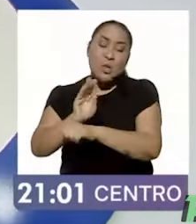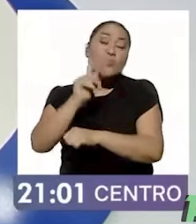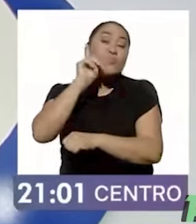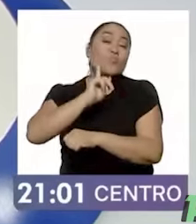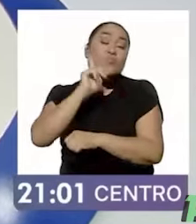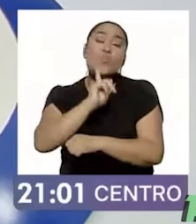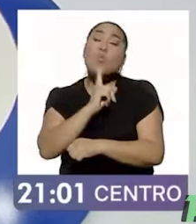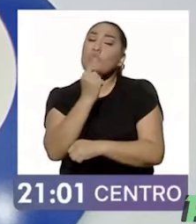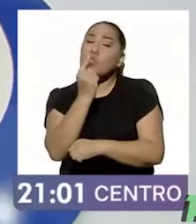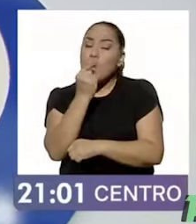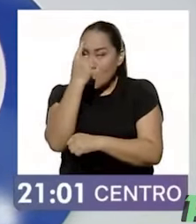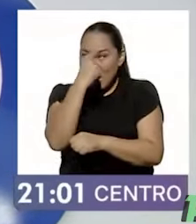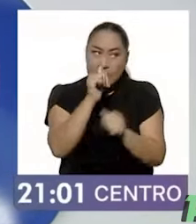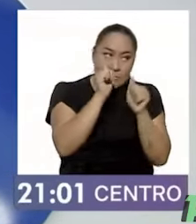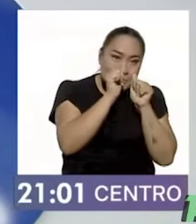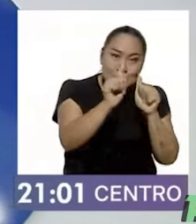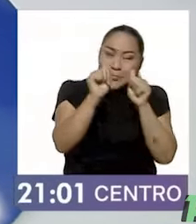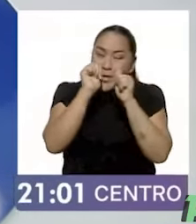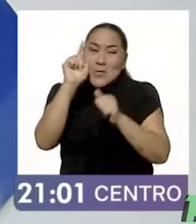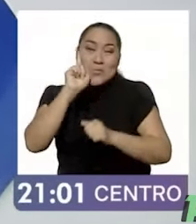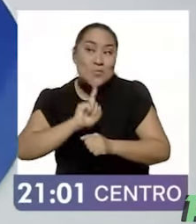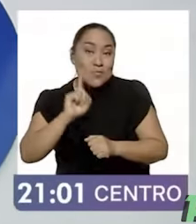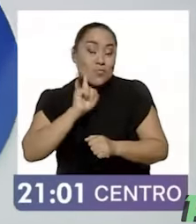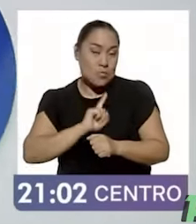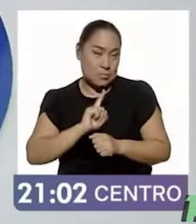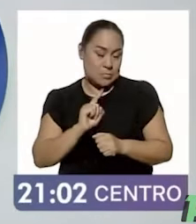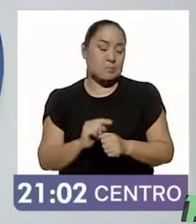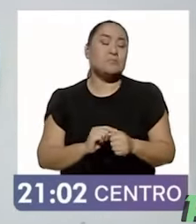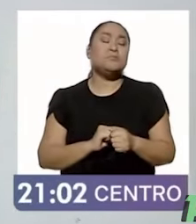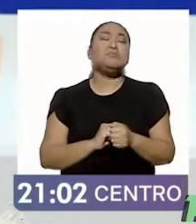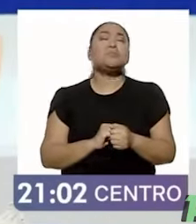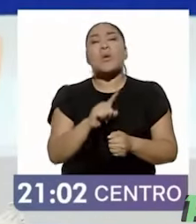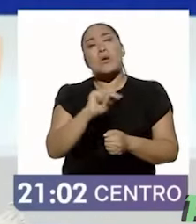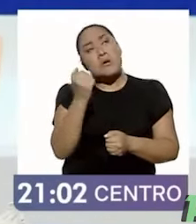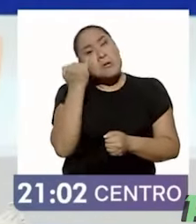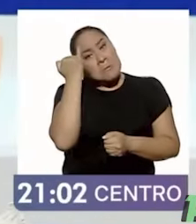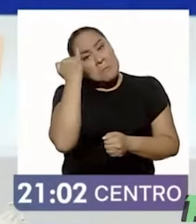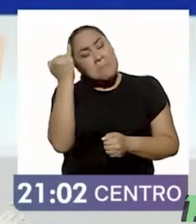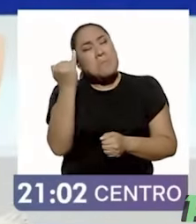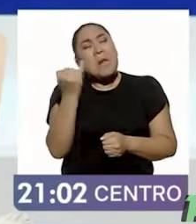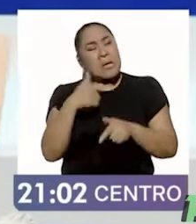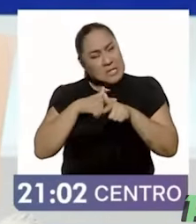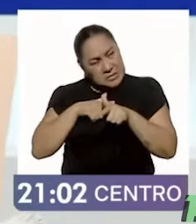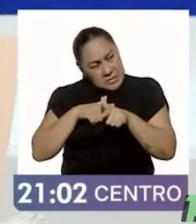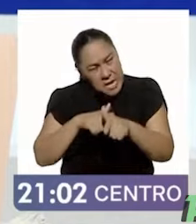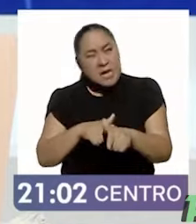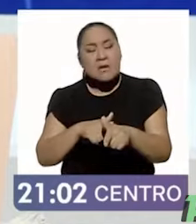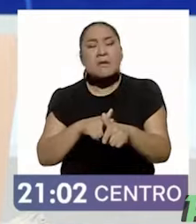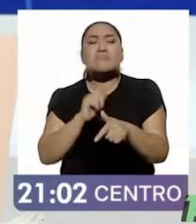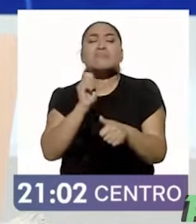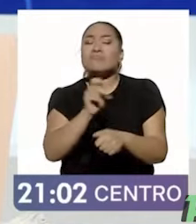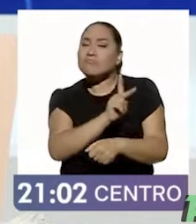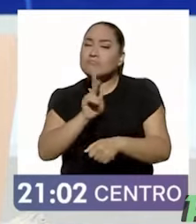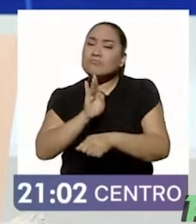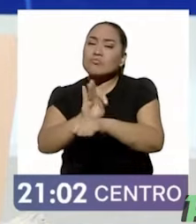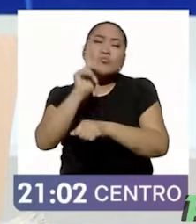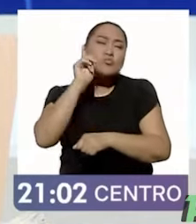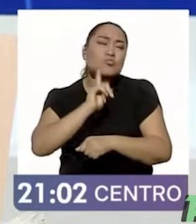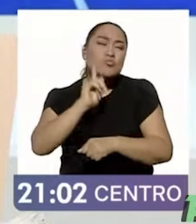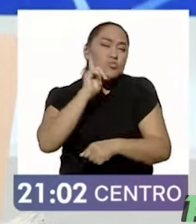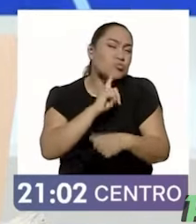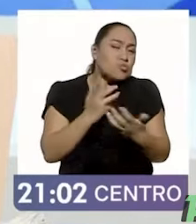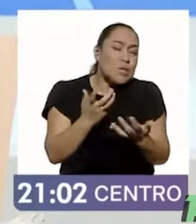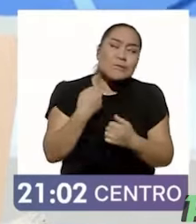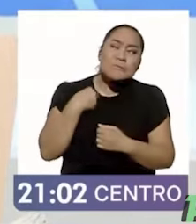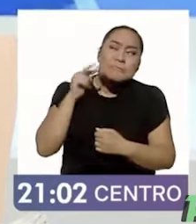varios más. Y después hablar de un segundo piso del feminismo que es, yo lo llamo un